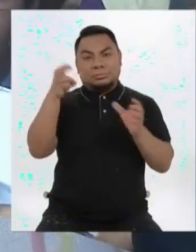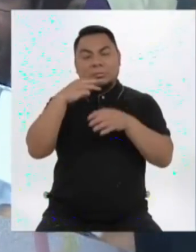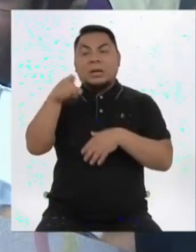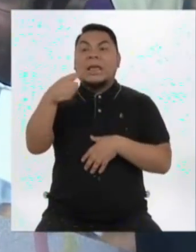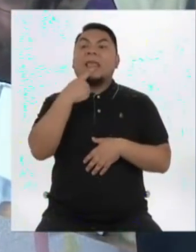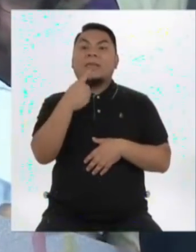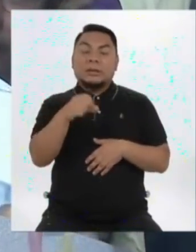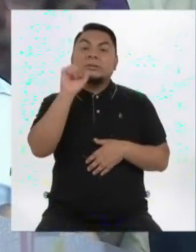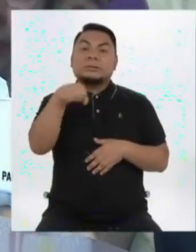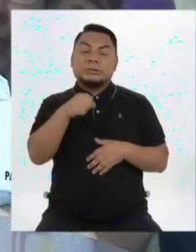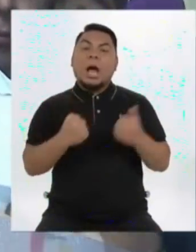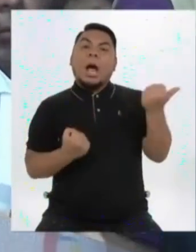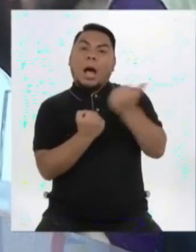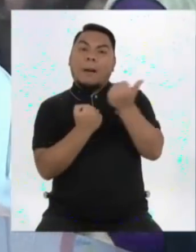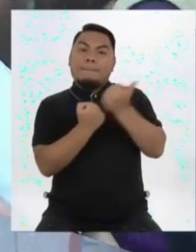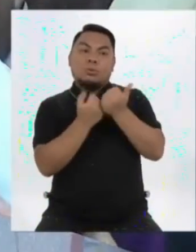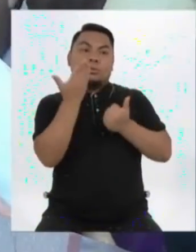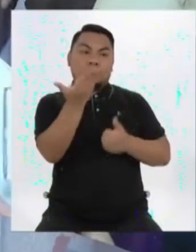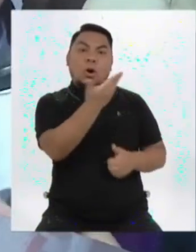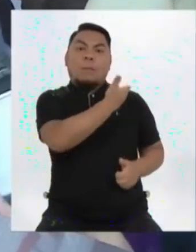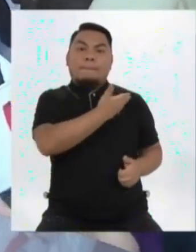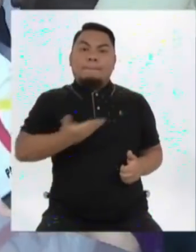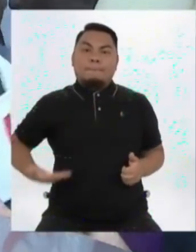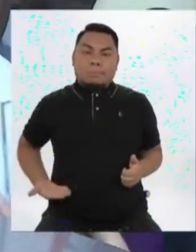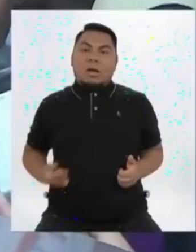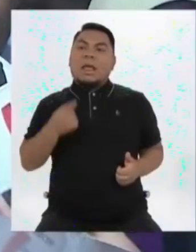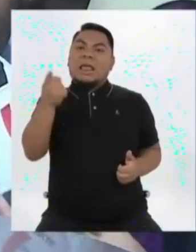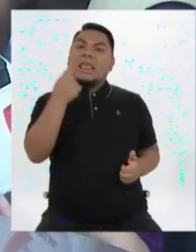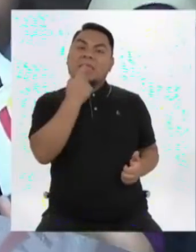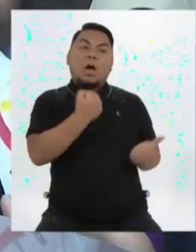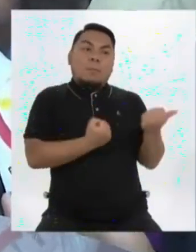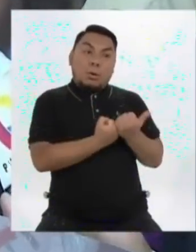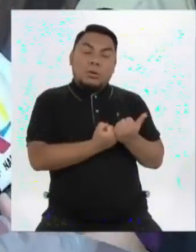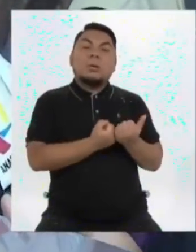constructiva con el Ejecutivo. Más adelante vamos a ver el análisis en relación a estas primeras palabras.